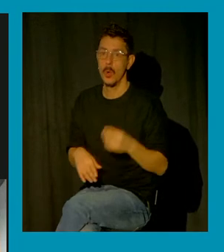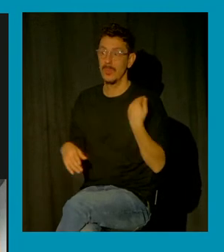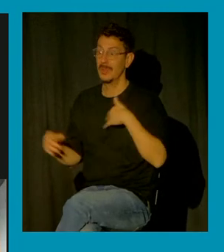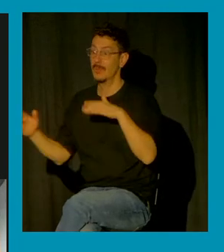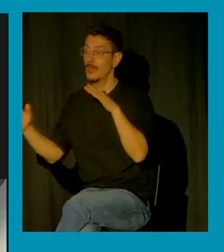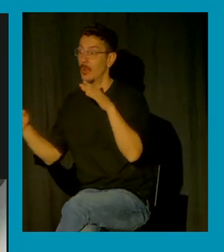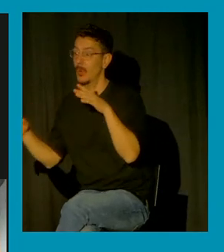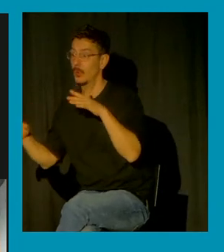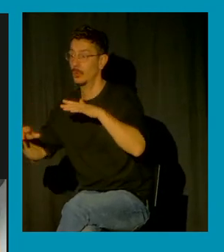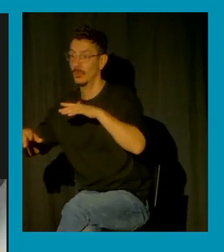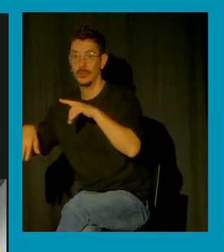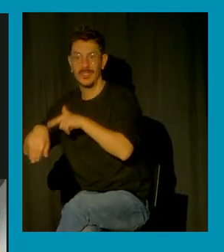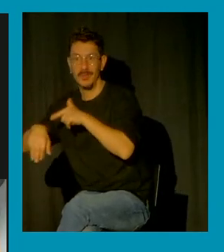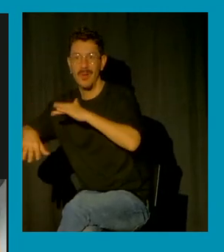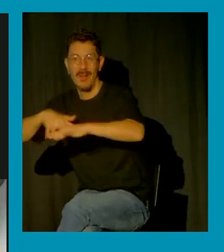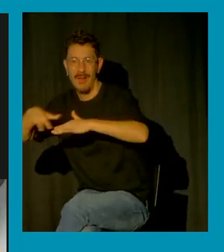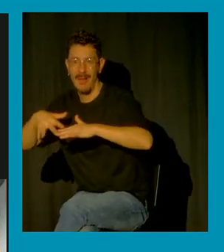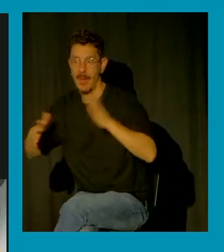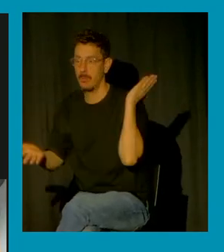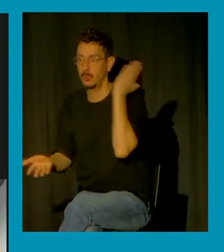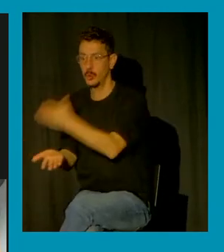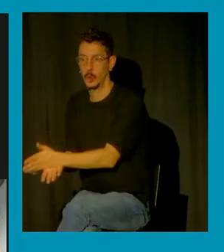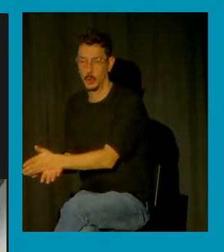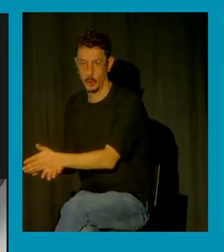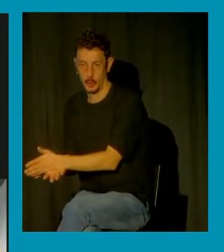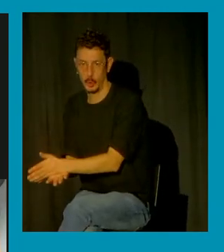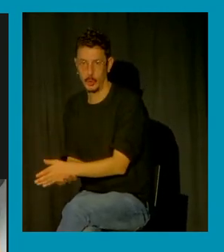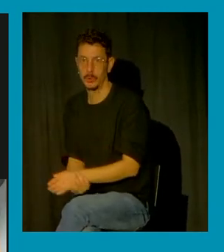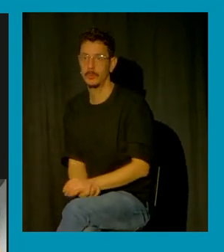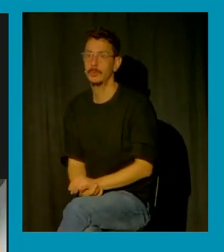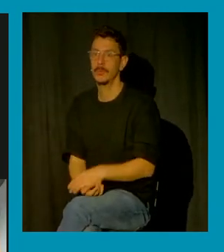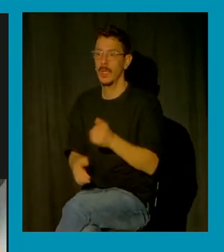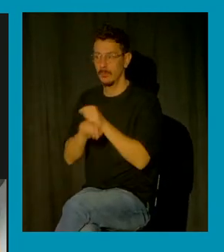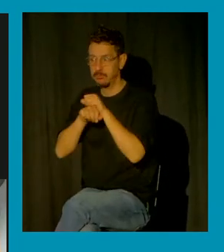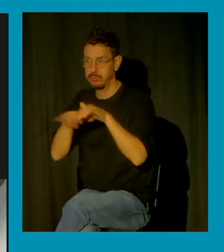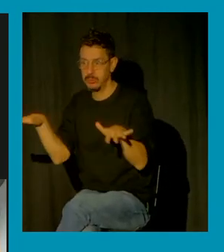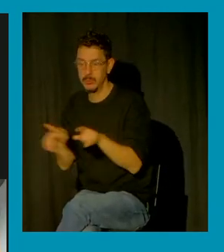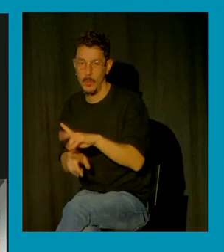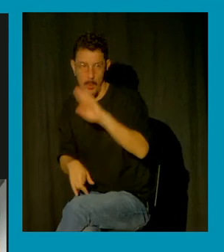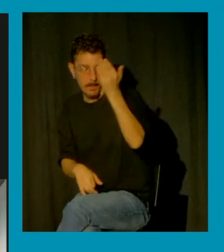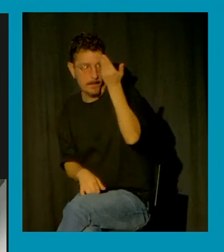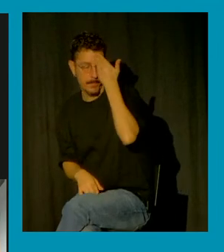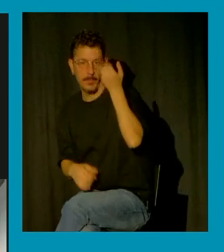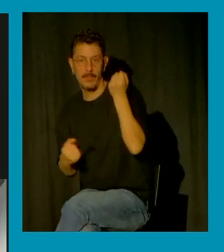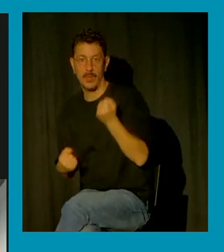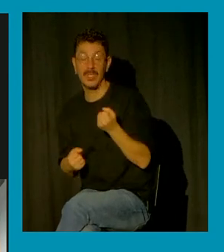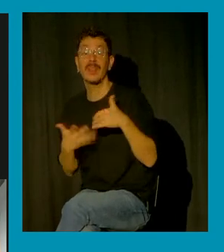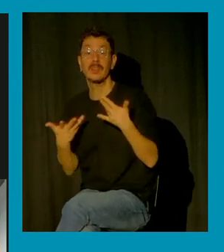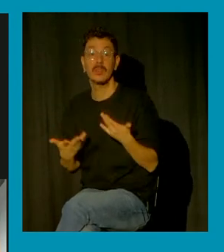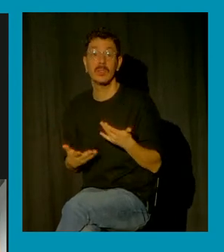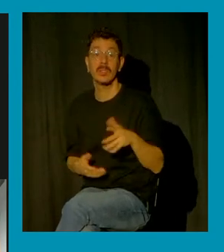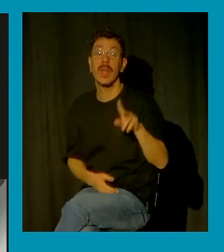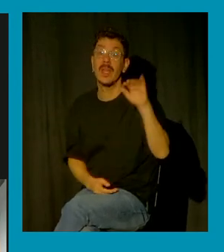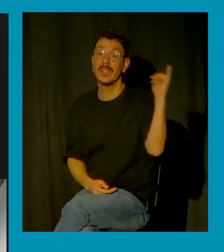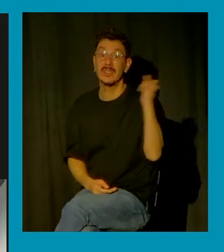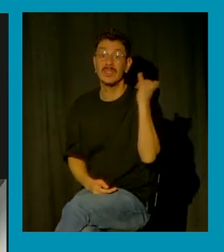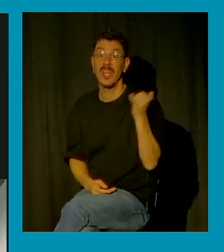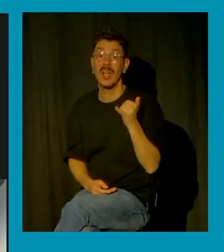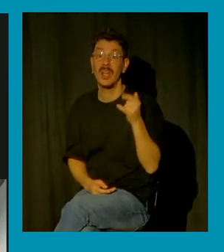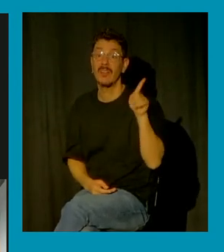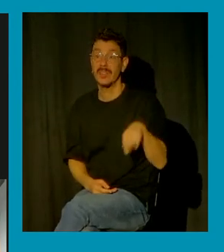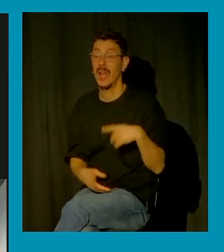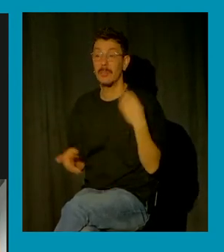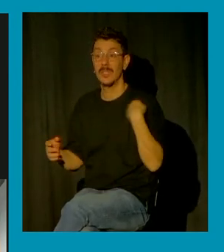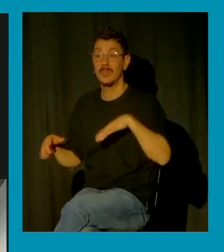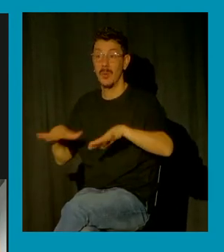abrumadora porque había en esa época otros relatos que también hablaban de violencia sexual sin embargo es el de Jack el Destripador el que irrumpe ¿por qué? bueno pues porque